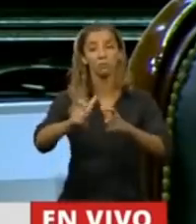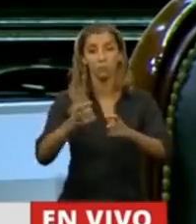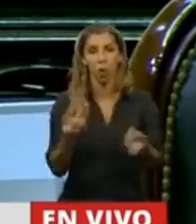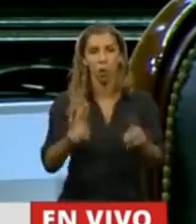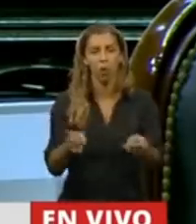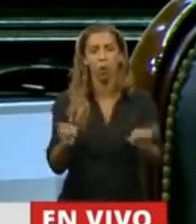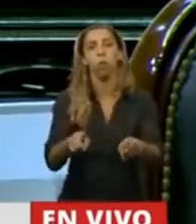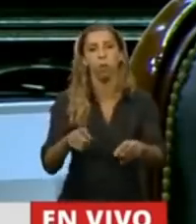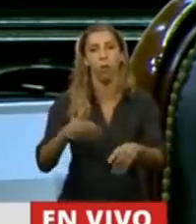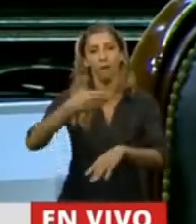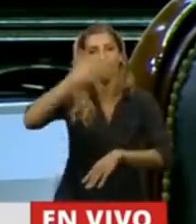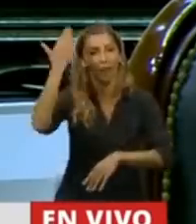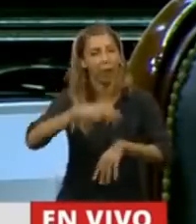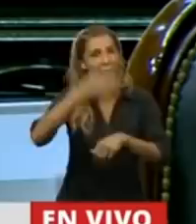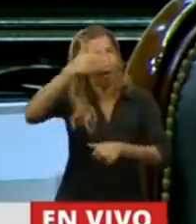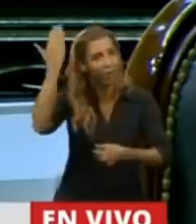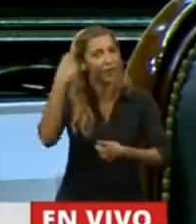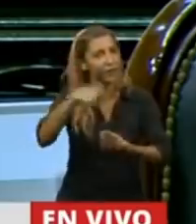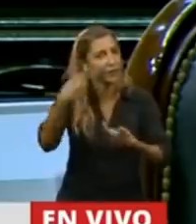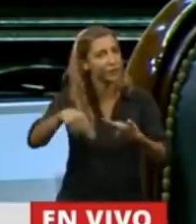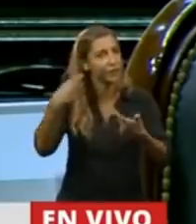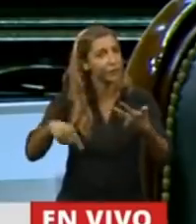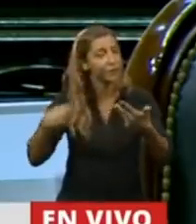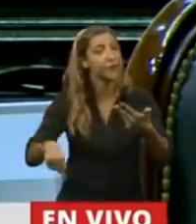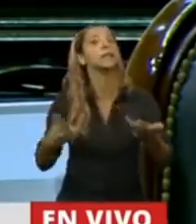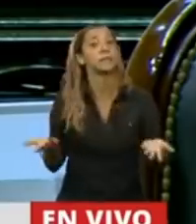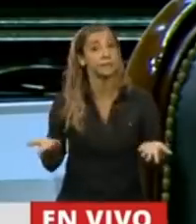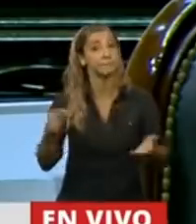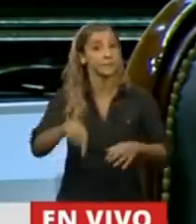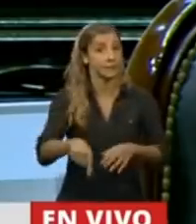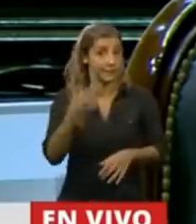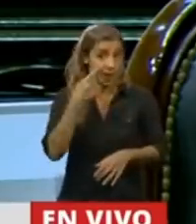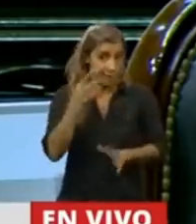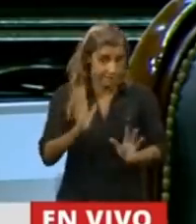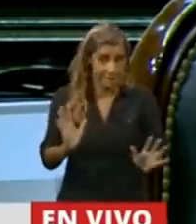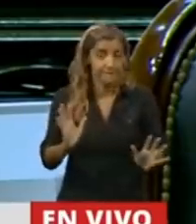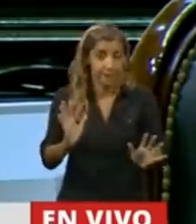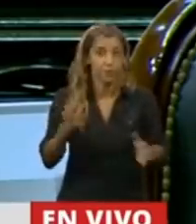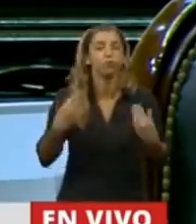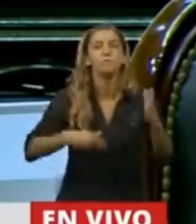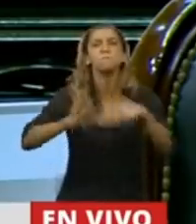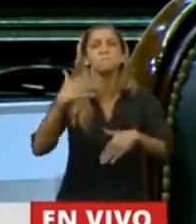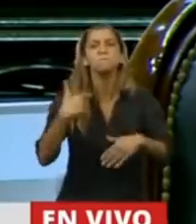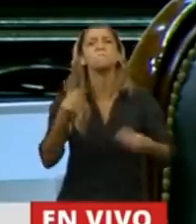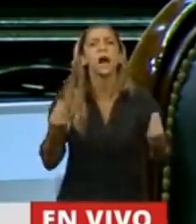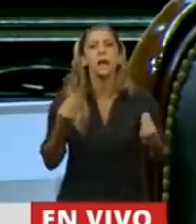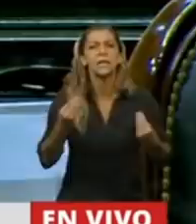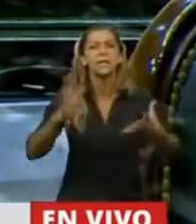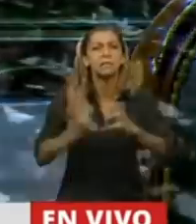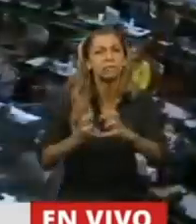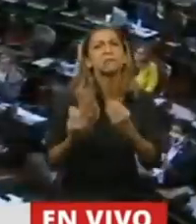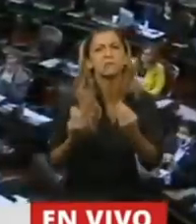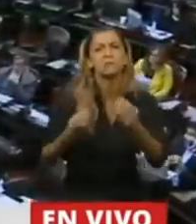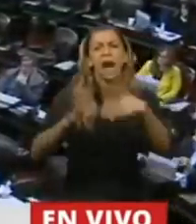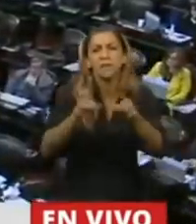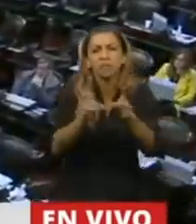este tipo de enfermedades? Y esta particularmente. En las grandes ciudades, en las grandes